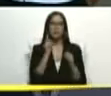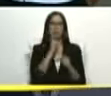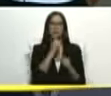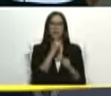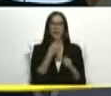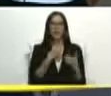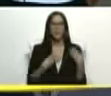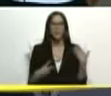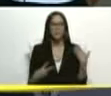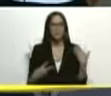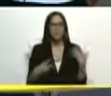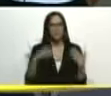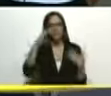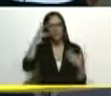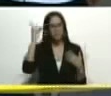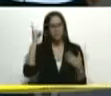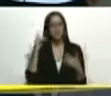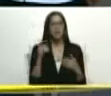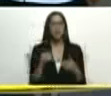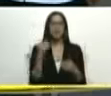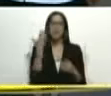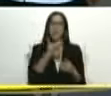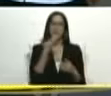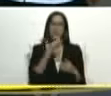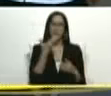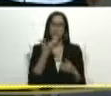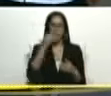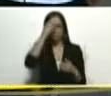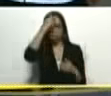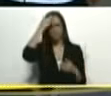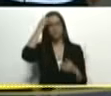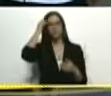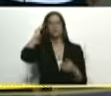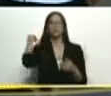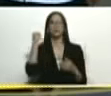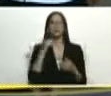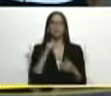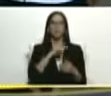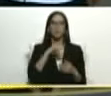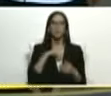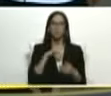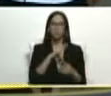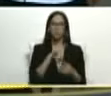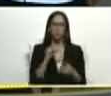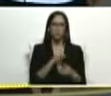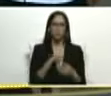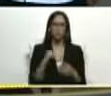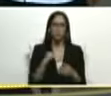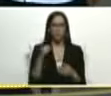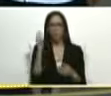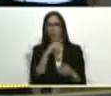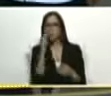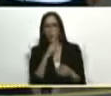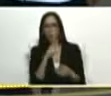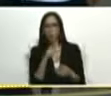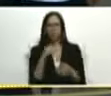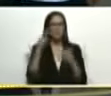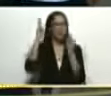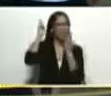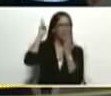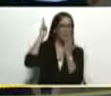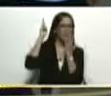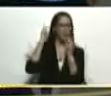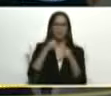vicepresidenta que en la carta de Jamaica decía que no somos nosotros ni los rojos ni los indios